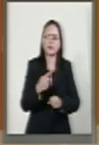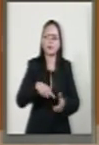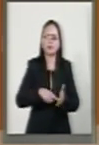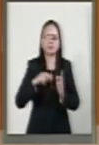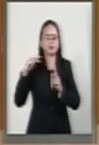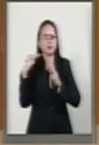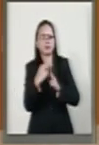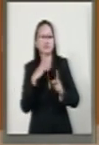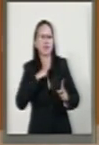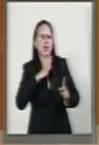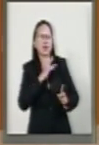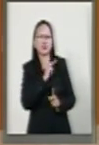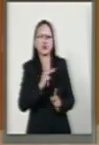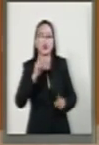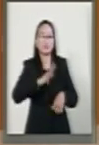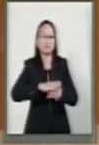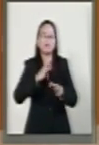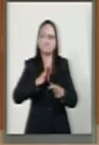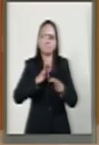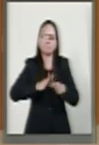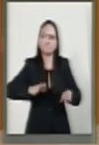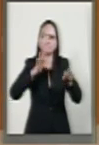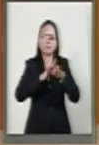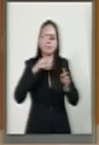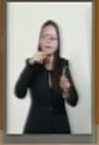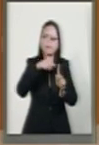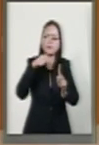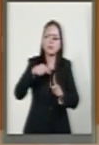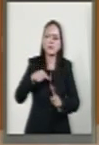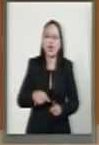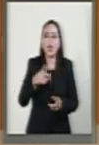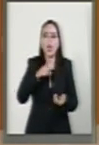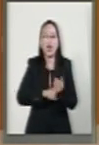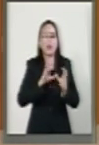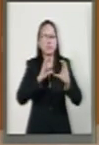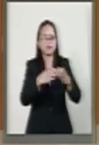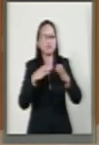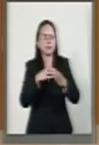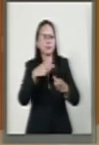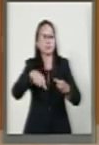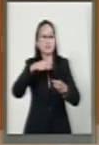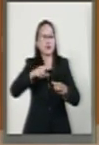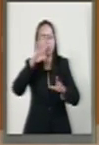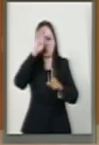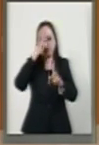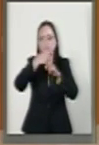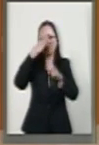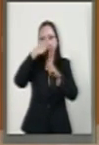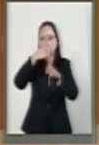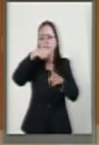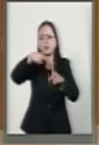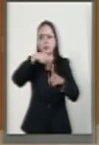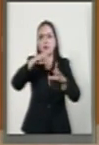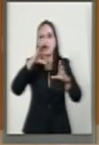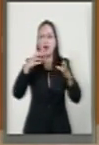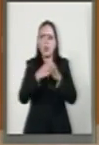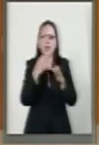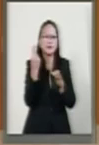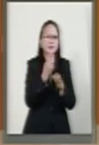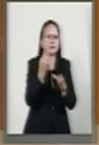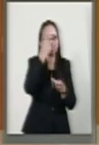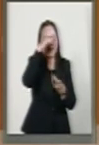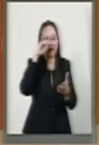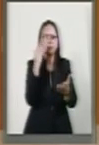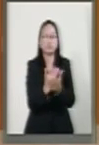de que todas las fuerzas políticas representadas en el Congreso de la Unión hemos alcanzado los acuerdos necesarios para frenar el